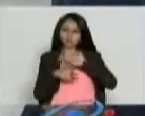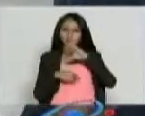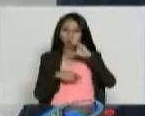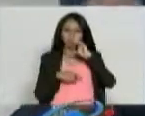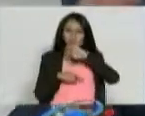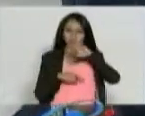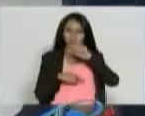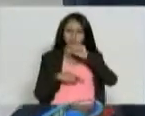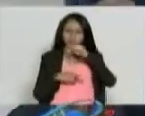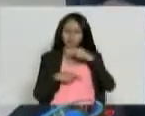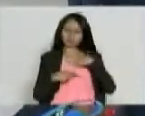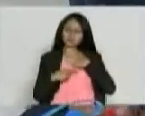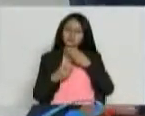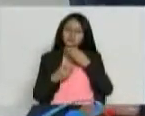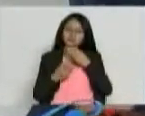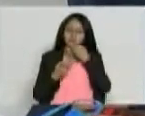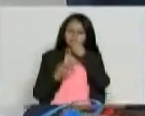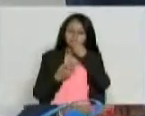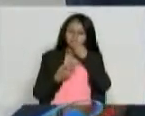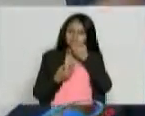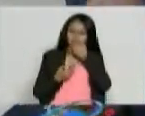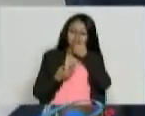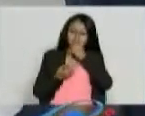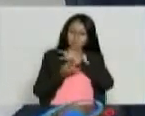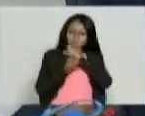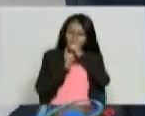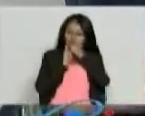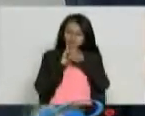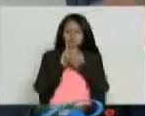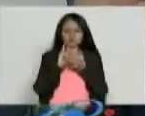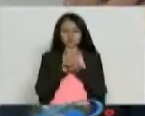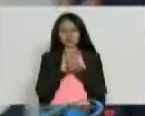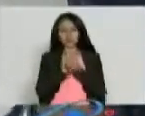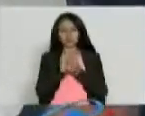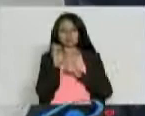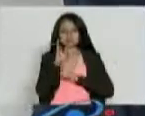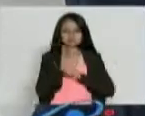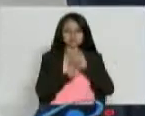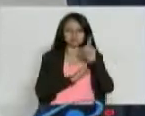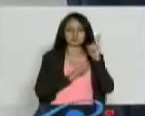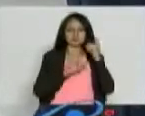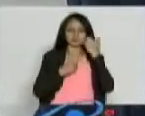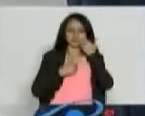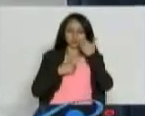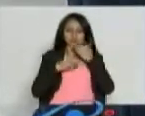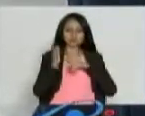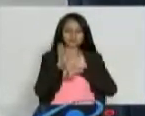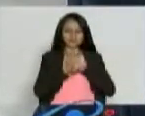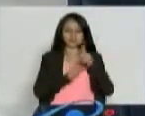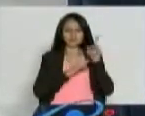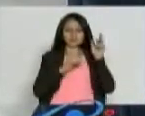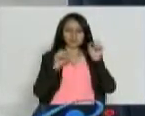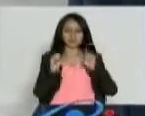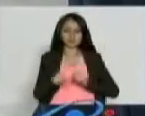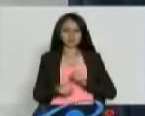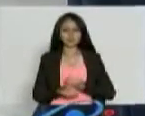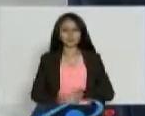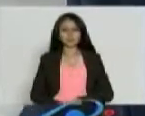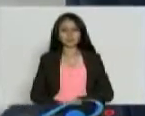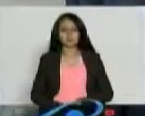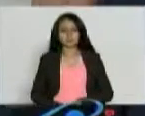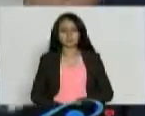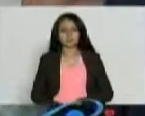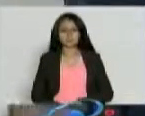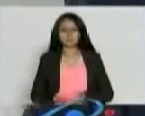mejorado su comportamiento frente a los alimentos y han podido salir adelante de diversos procesos de enfermedades.